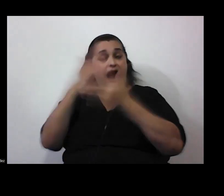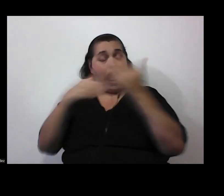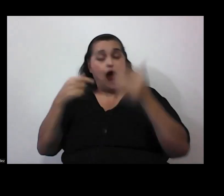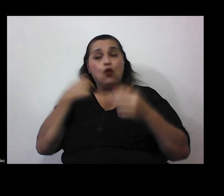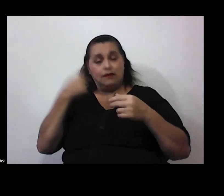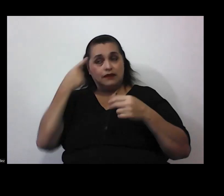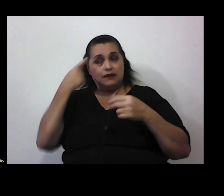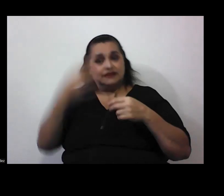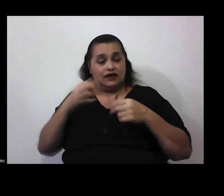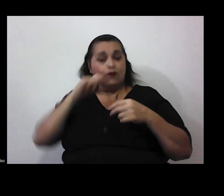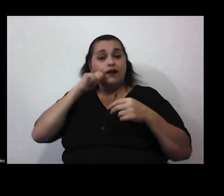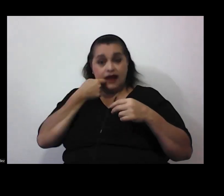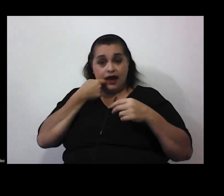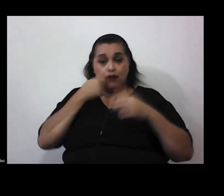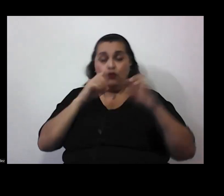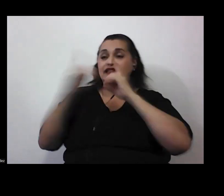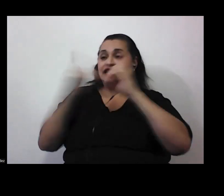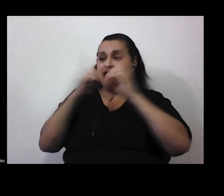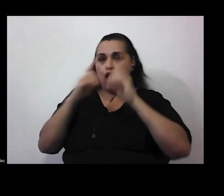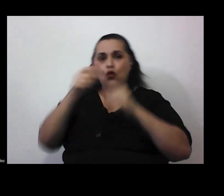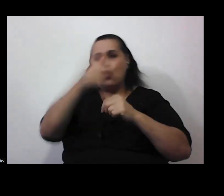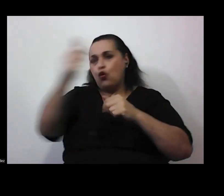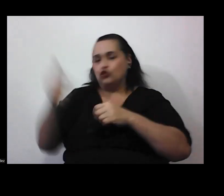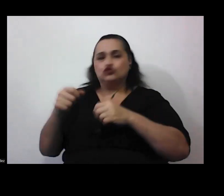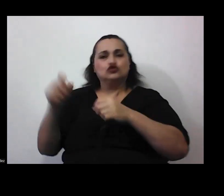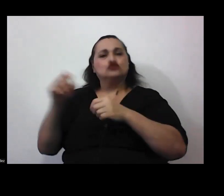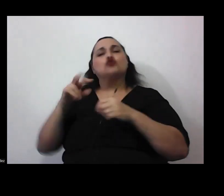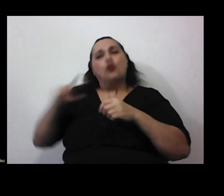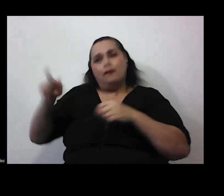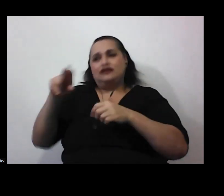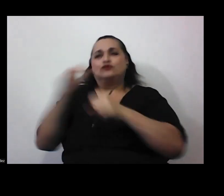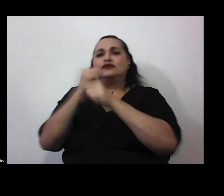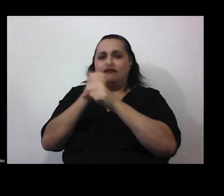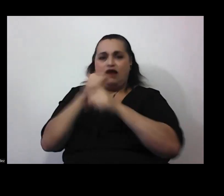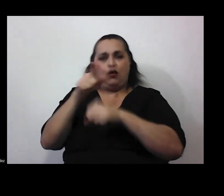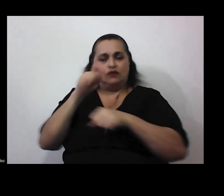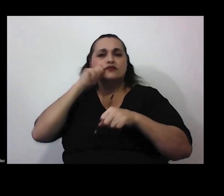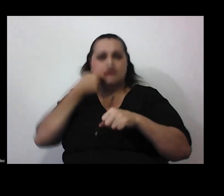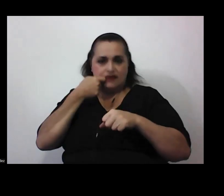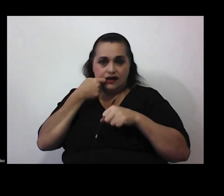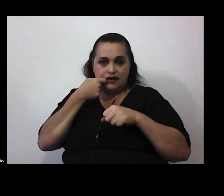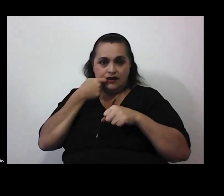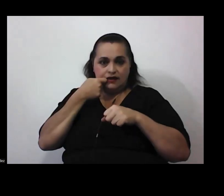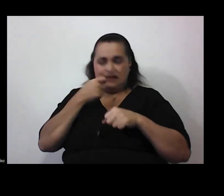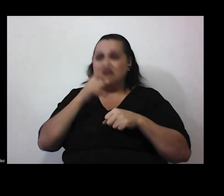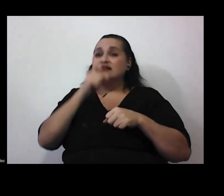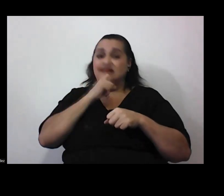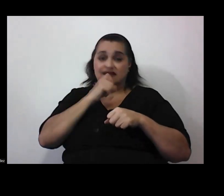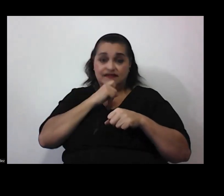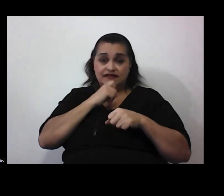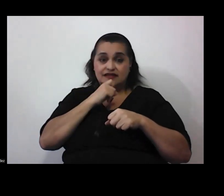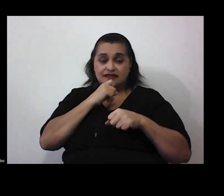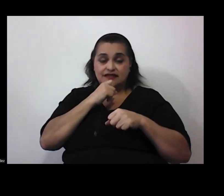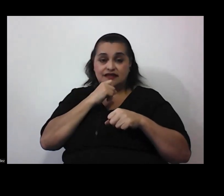que es dialogando con colegas esto me parece clave me parece muy difícil muy difícil